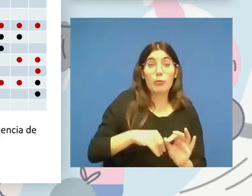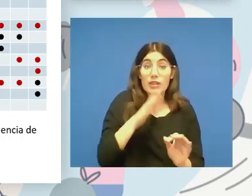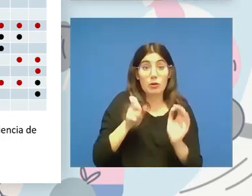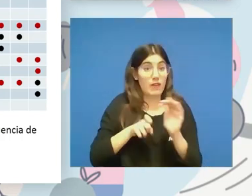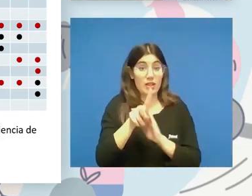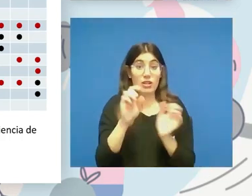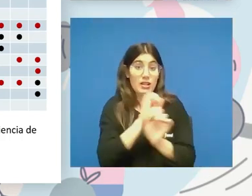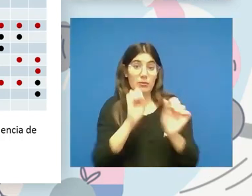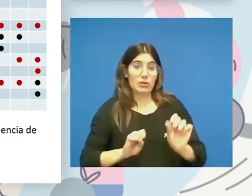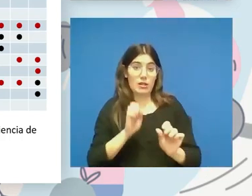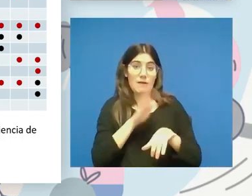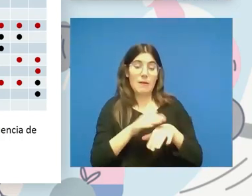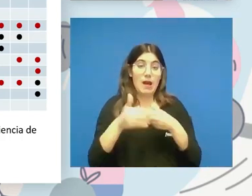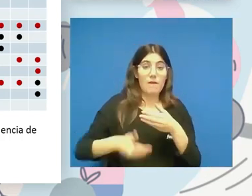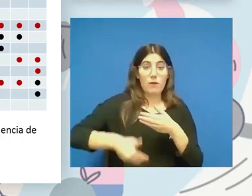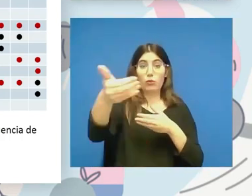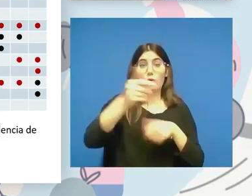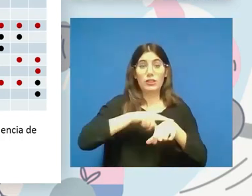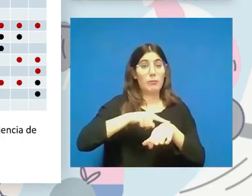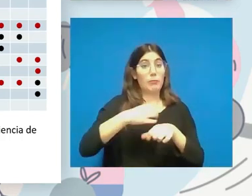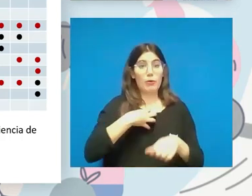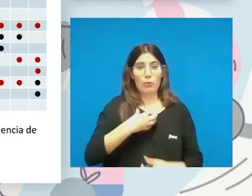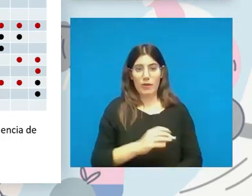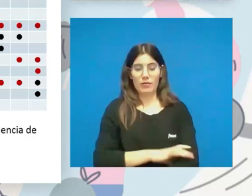hacer deporte y un desarrollo deportivo de competición.